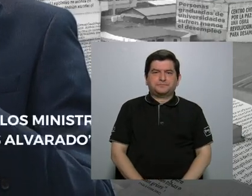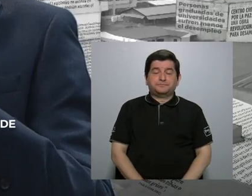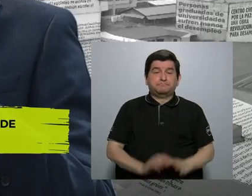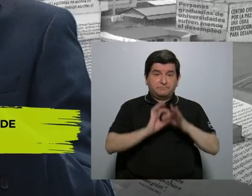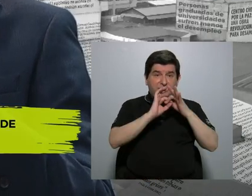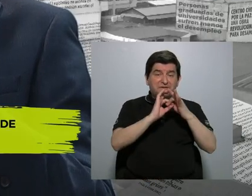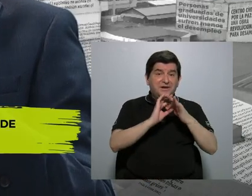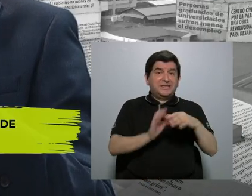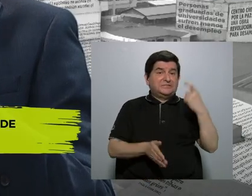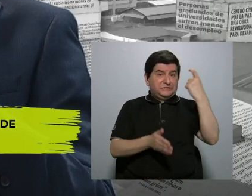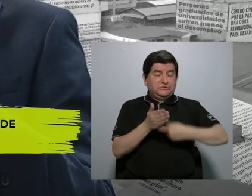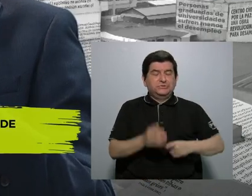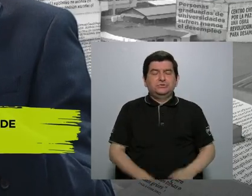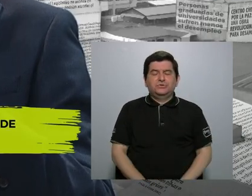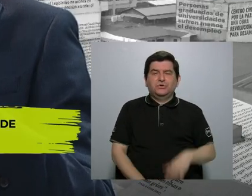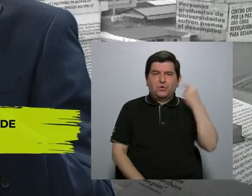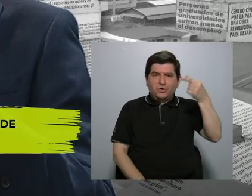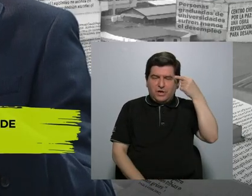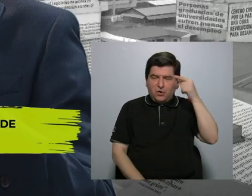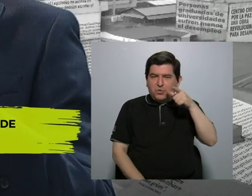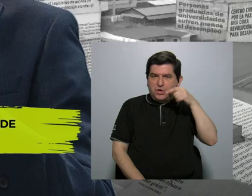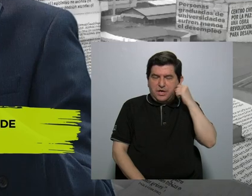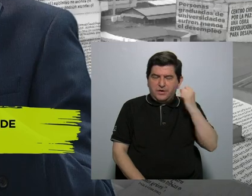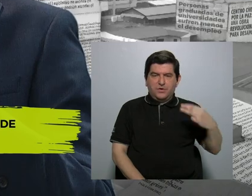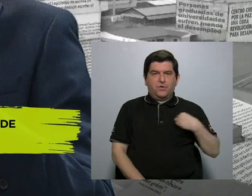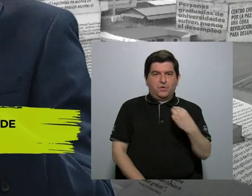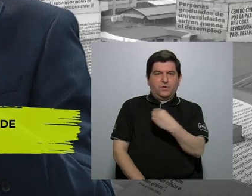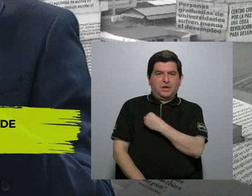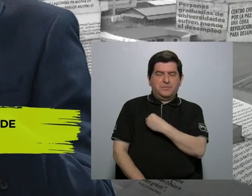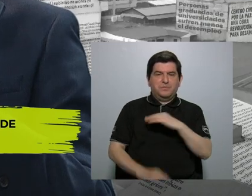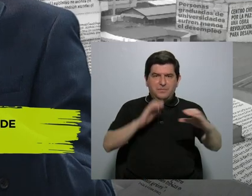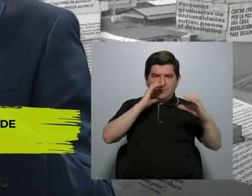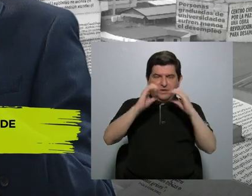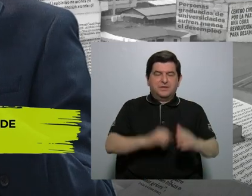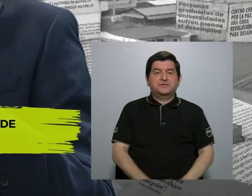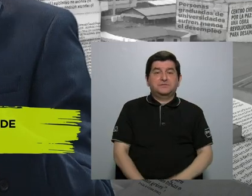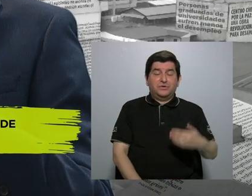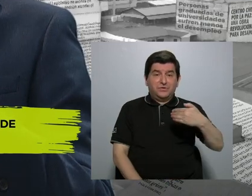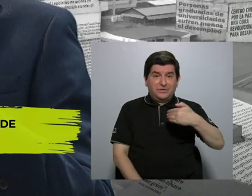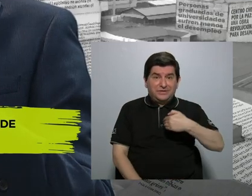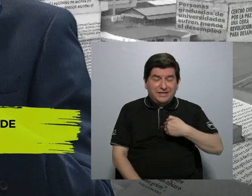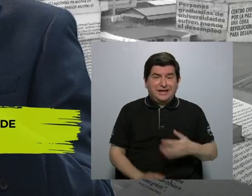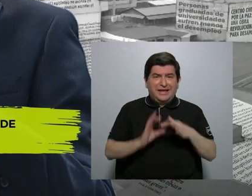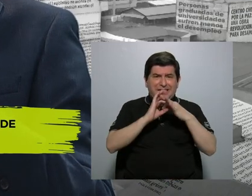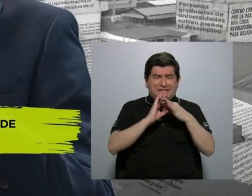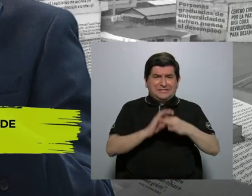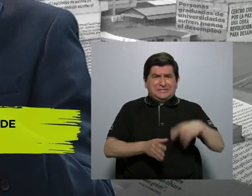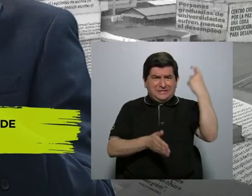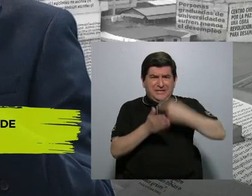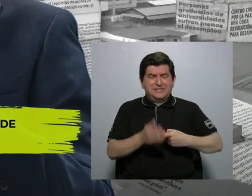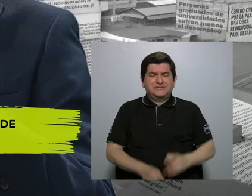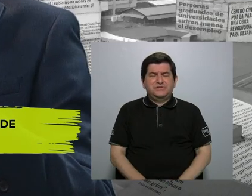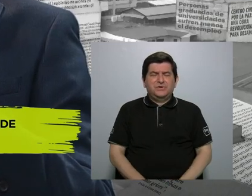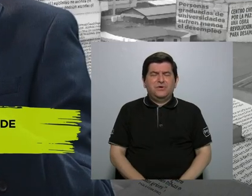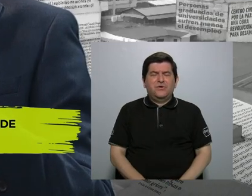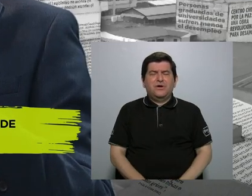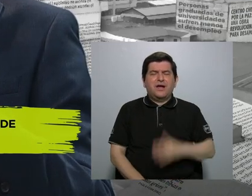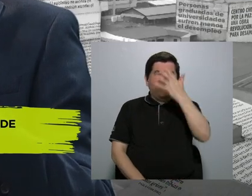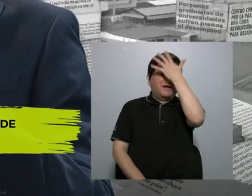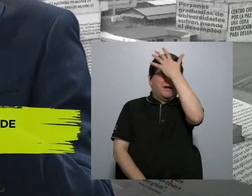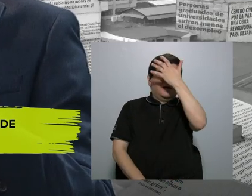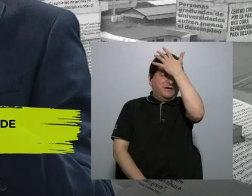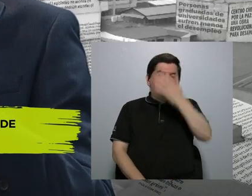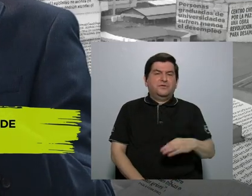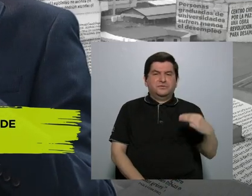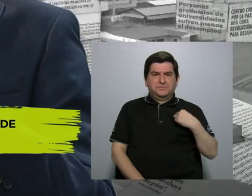una relación muy tensa en el gobierno de Guillermo Solís con su ministro de Comunicación. Tuvimos una relación muy tensa en el gobierno de Carlos Alvarado con su ministro de Comunicación.